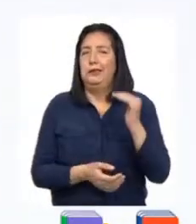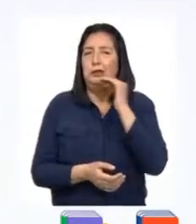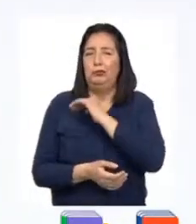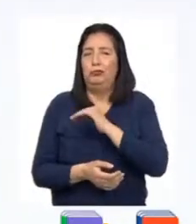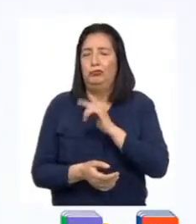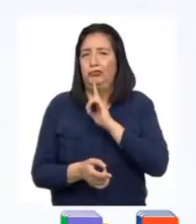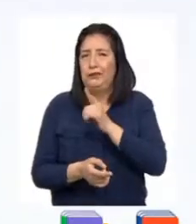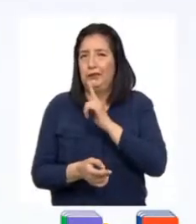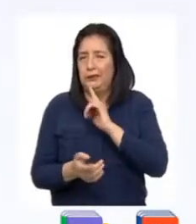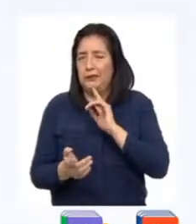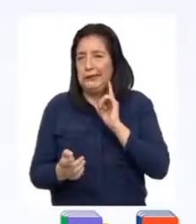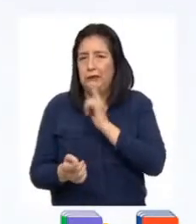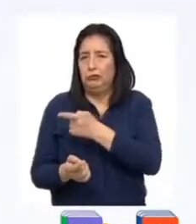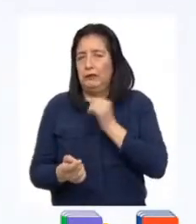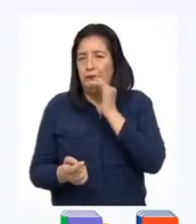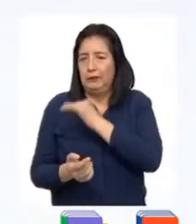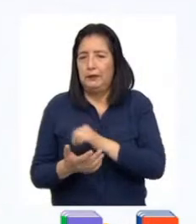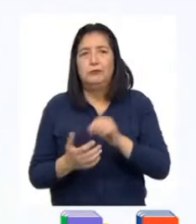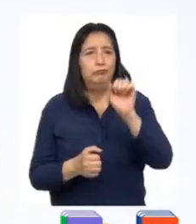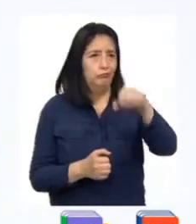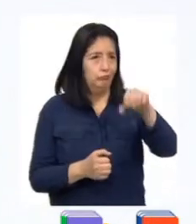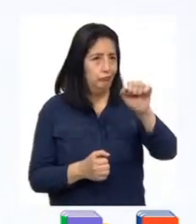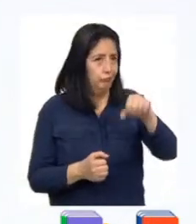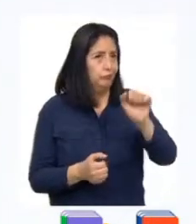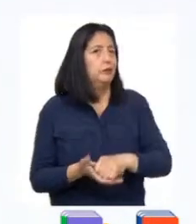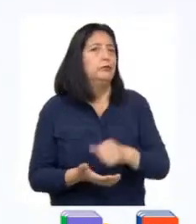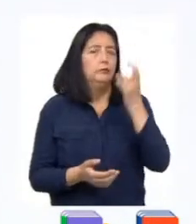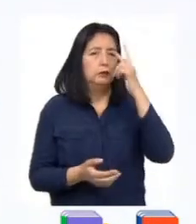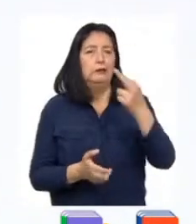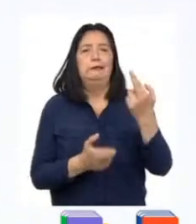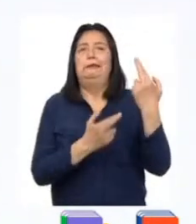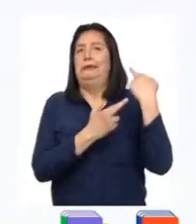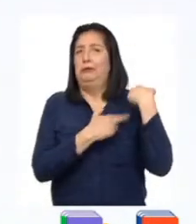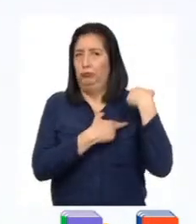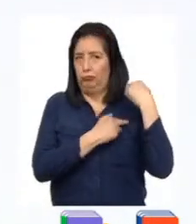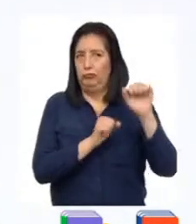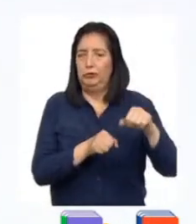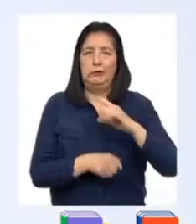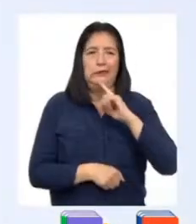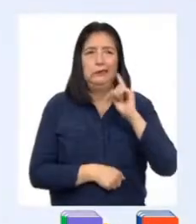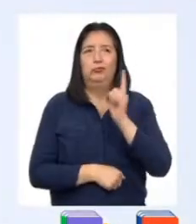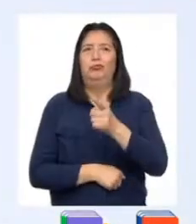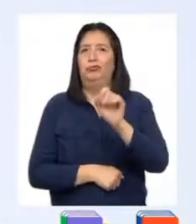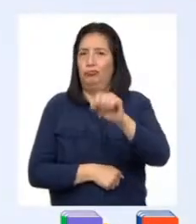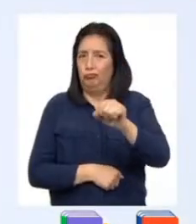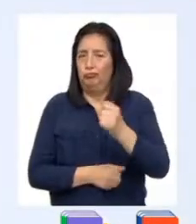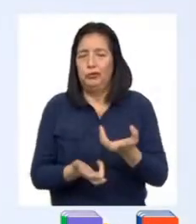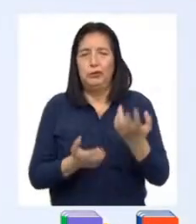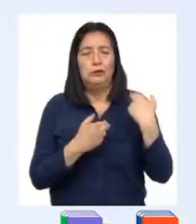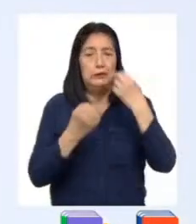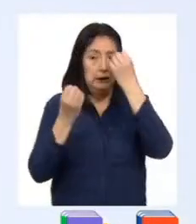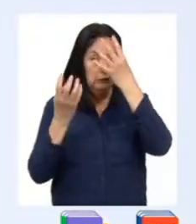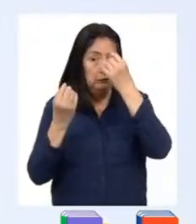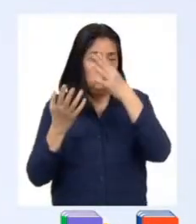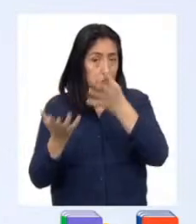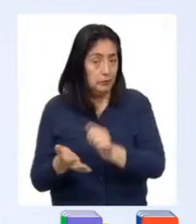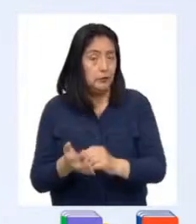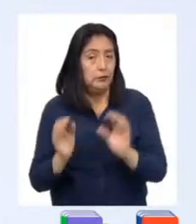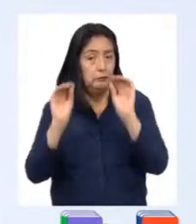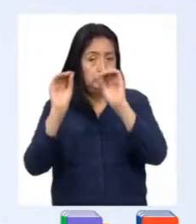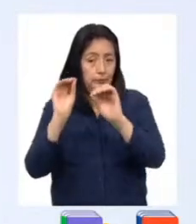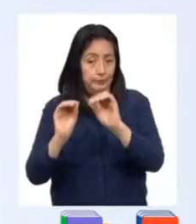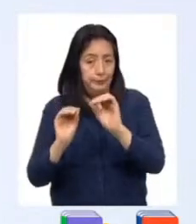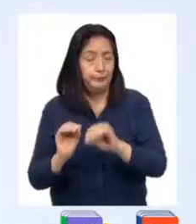Pati. Por eso es necesario ser muy responsables al denunciar un caso. La información que incluyamos